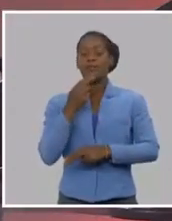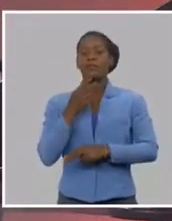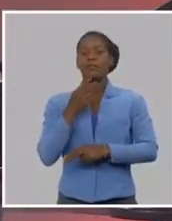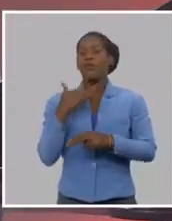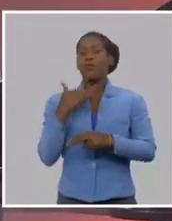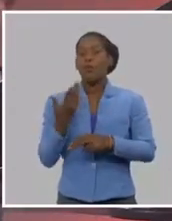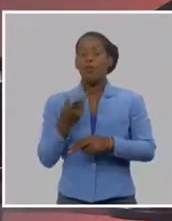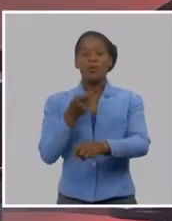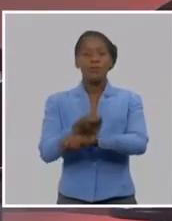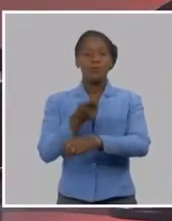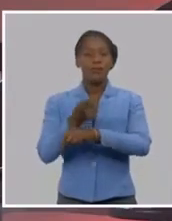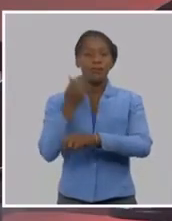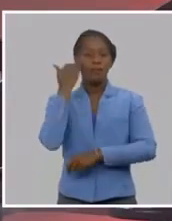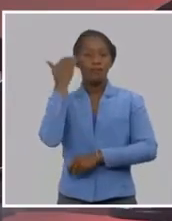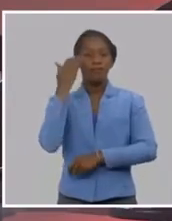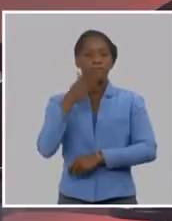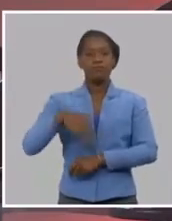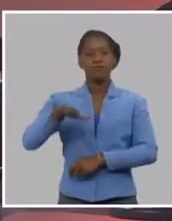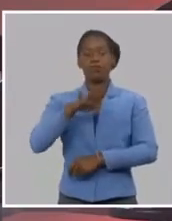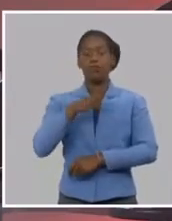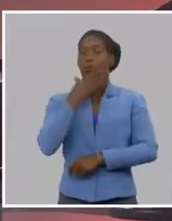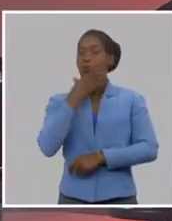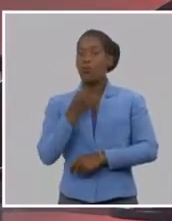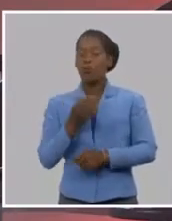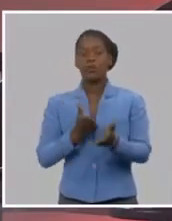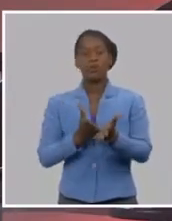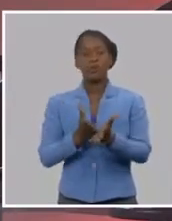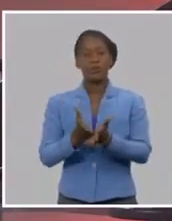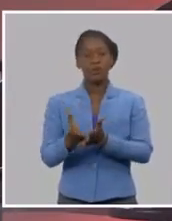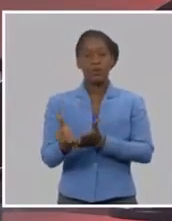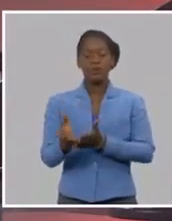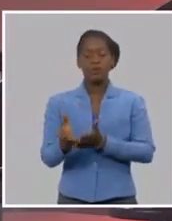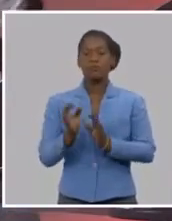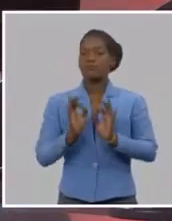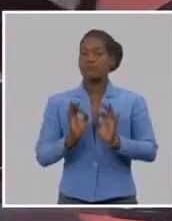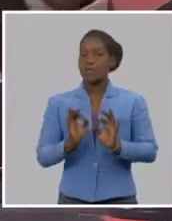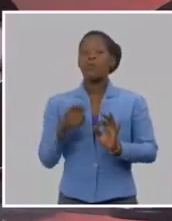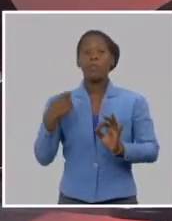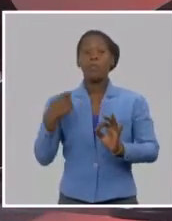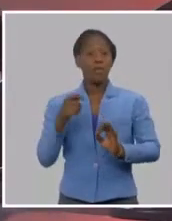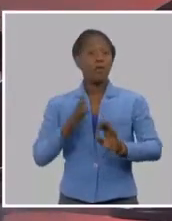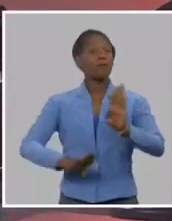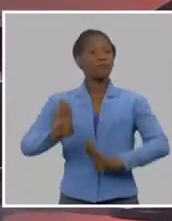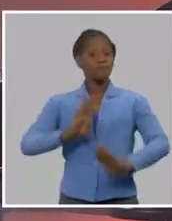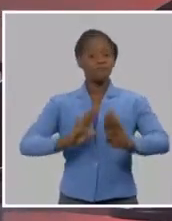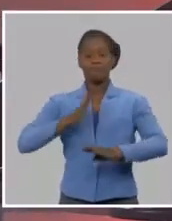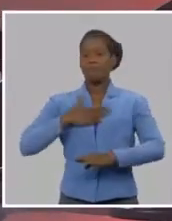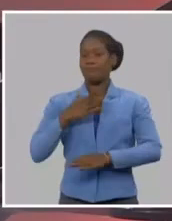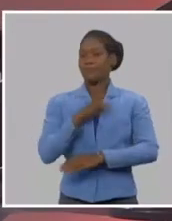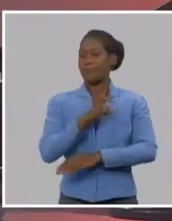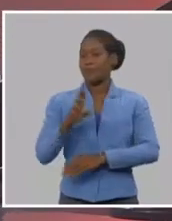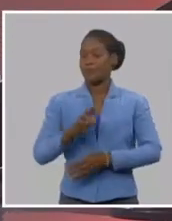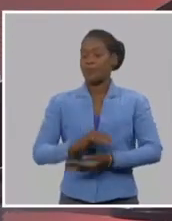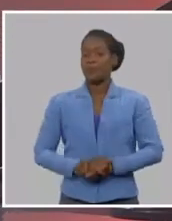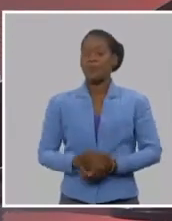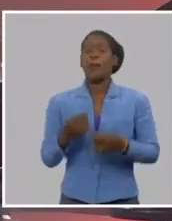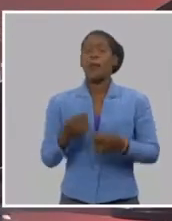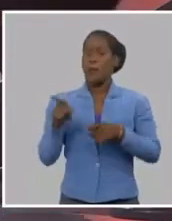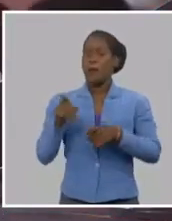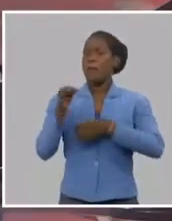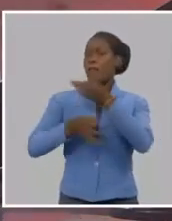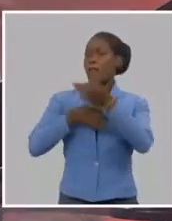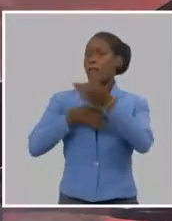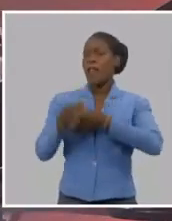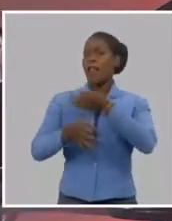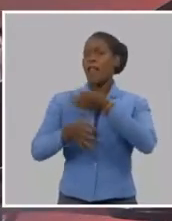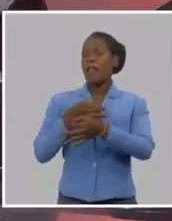que tienen que seguir haciendo la revolución. Pero hablaba hasta luego del discurso con todos y para el bien de todos. Y